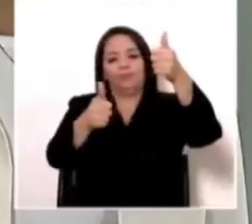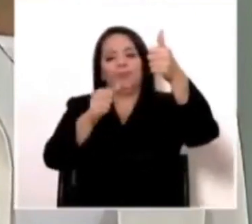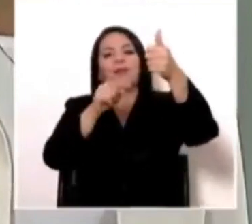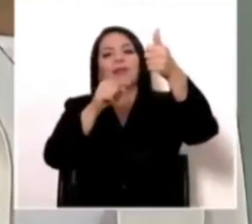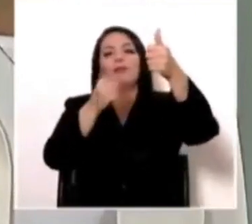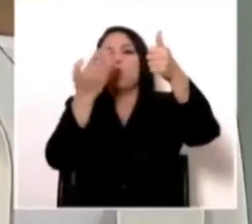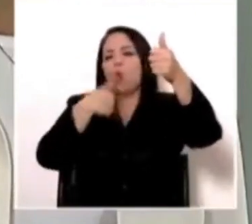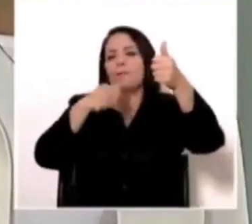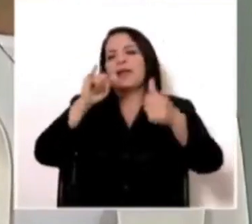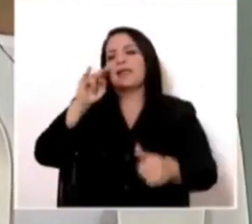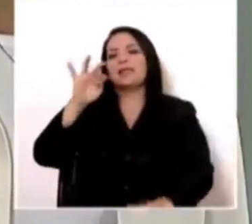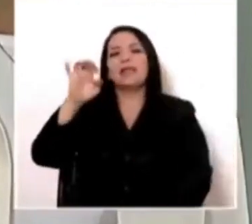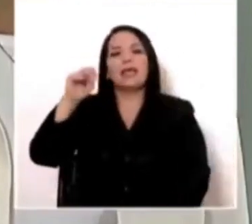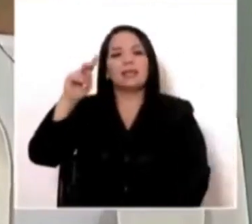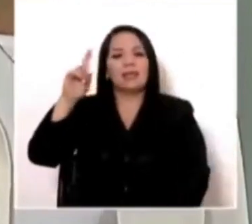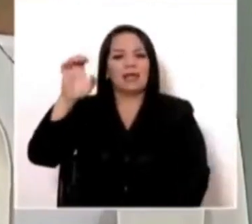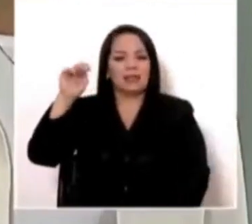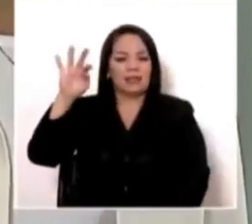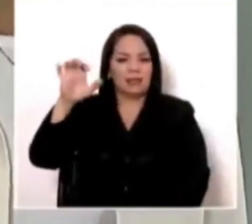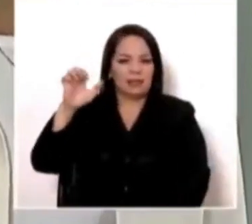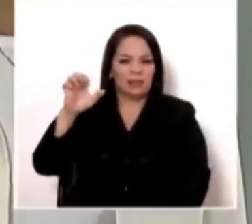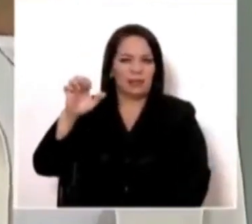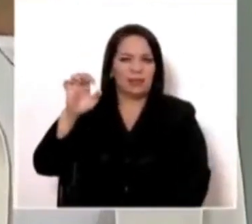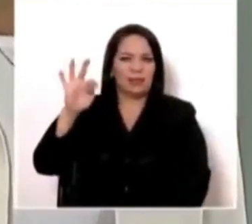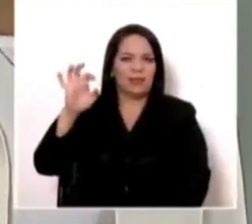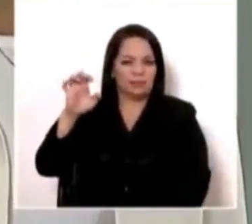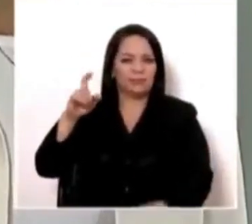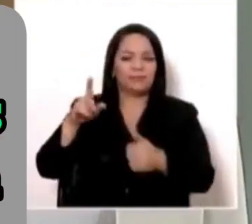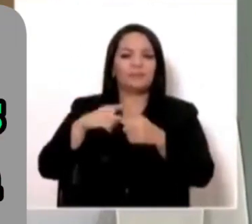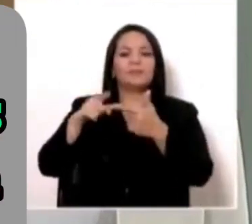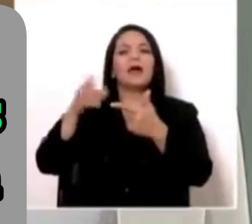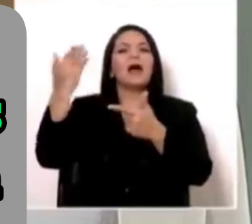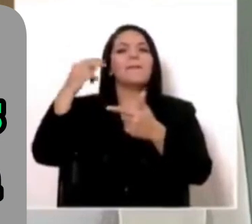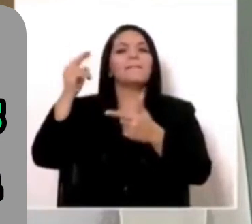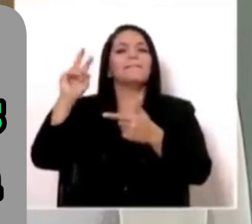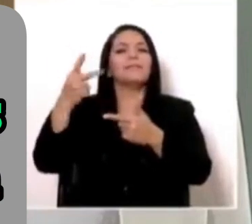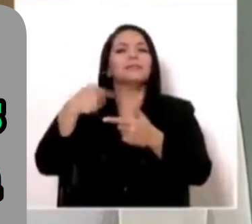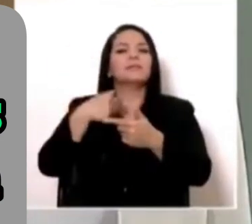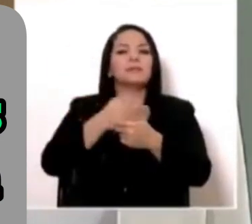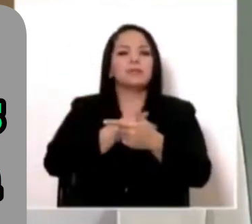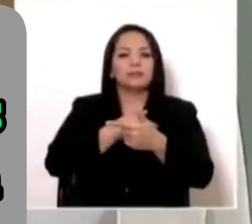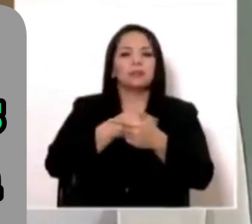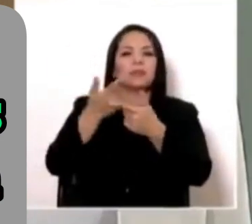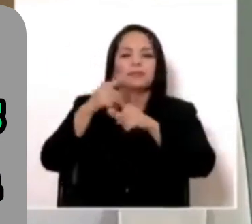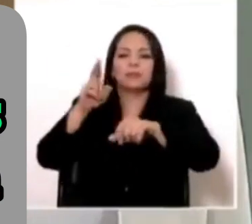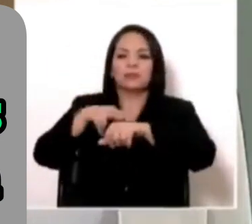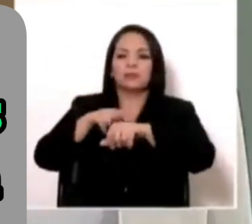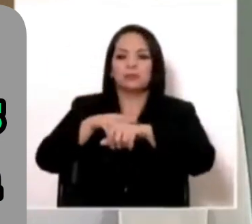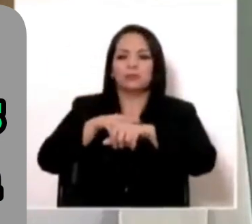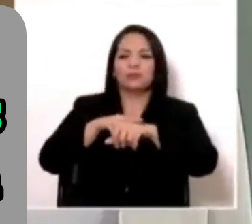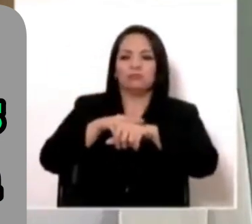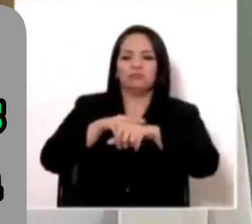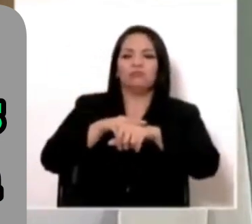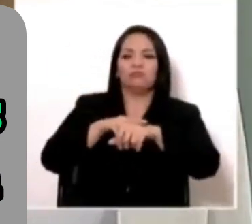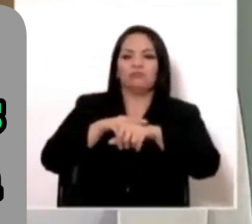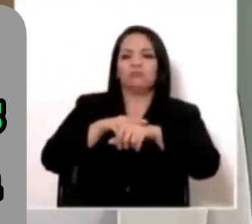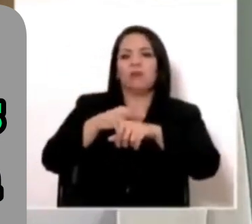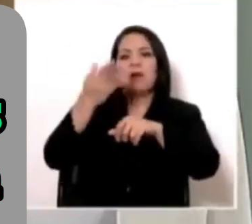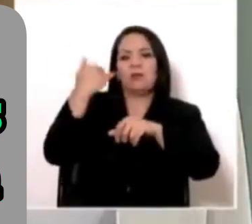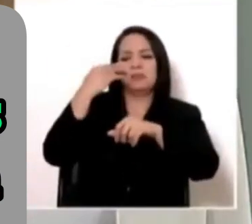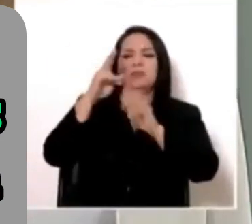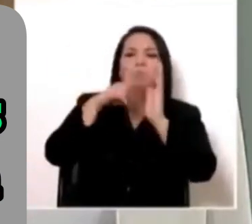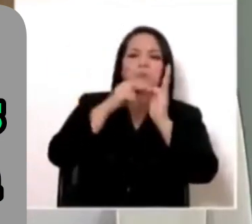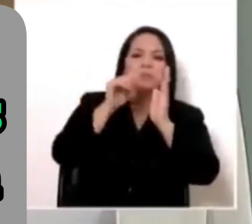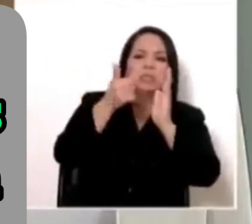energía de la Arecep, que era o fue viceministro de Liberación Nacional en la Administración 2010-2014. No estoy diciendo nada,